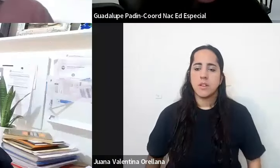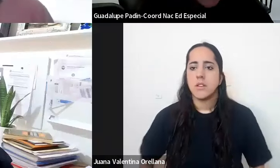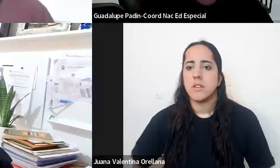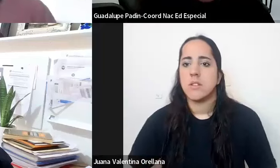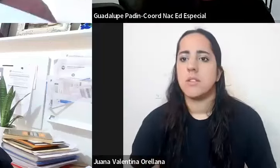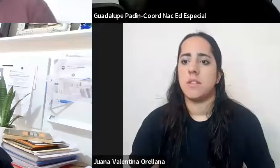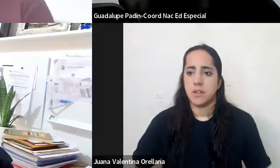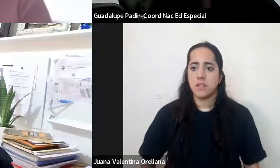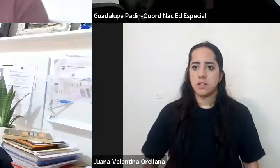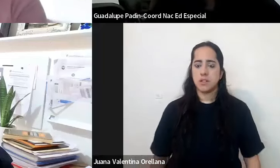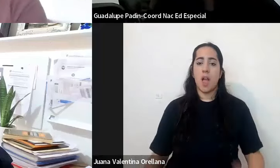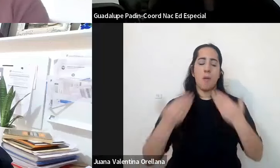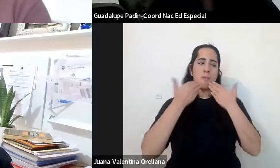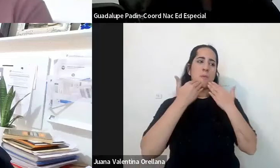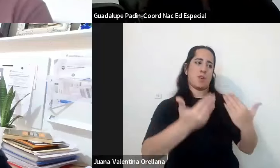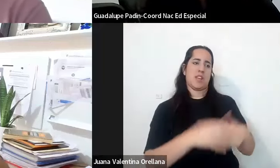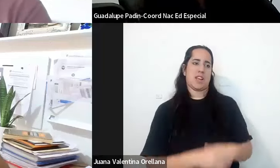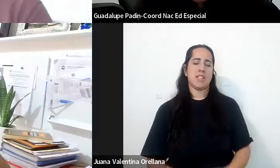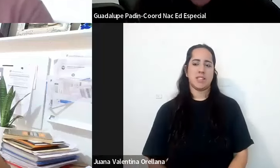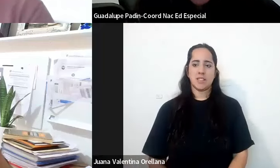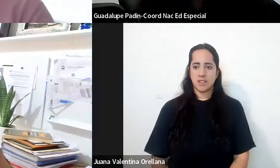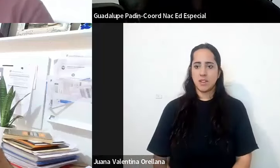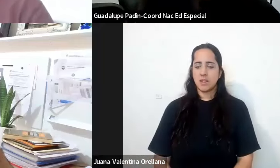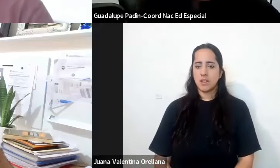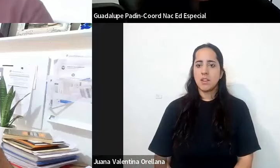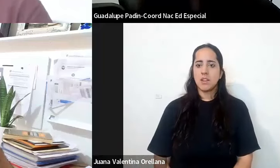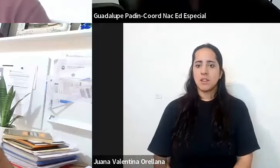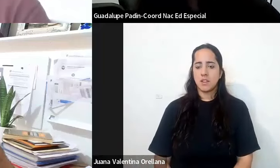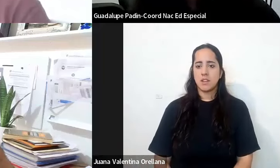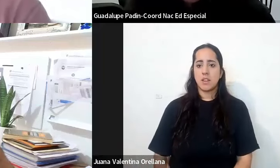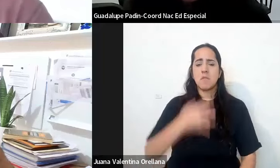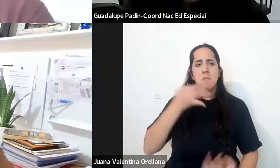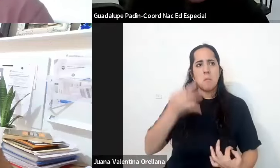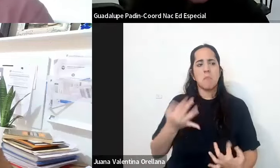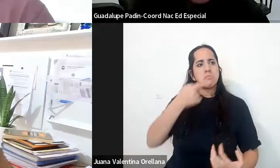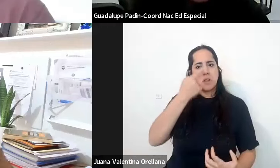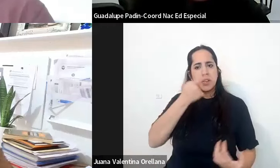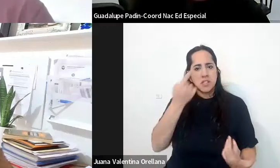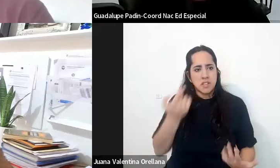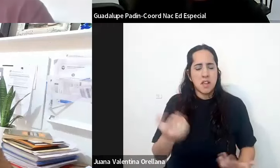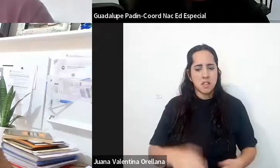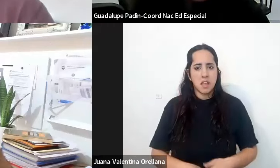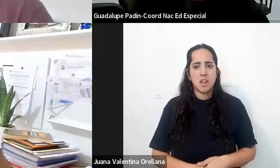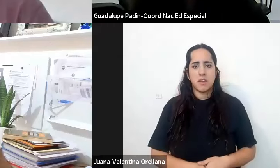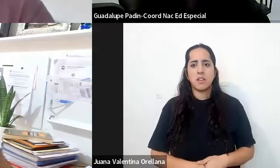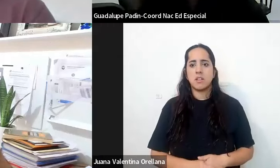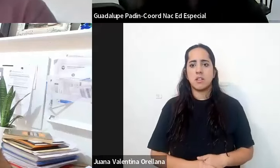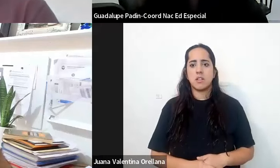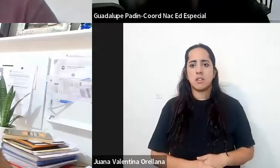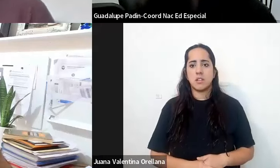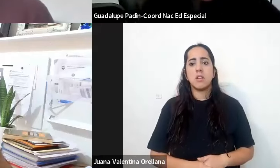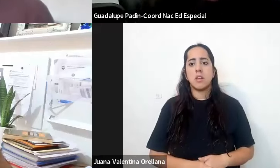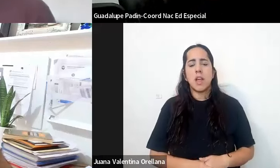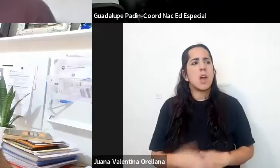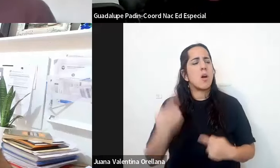muchas gracias venís y la mía la verdad que es interesante porque se ven puntos muy